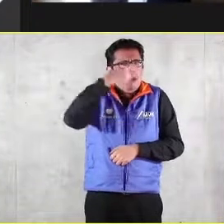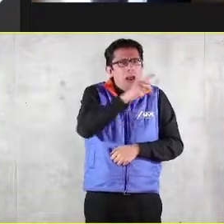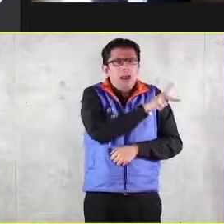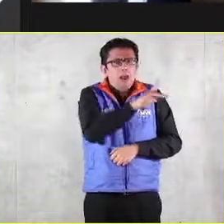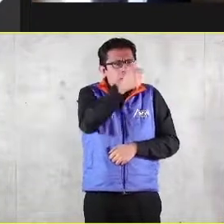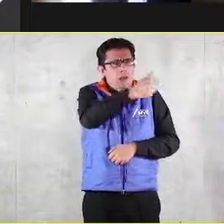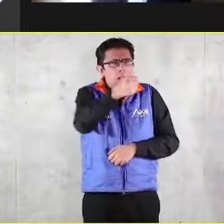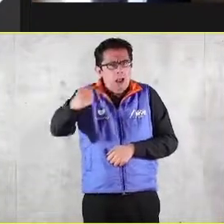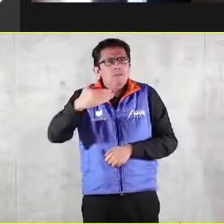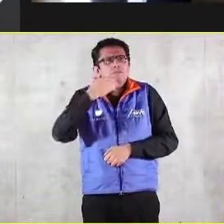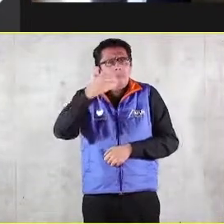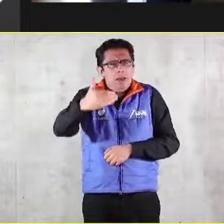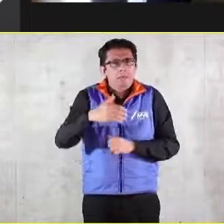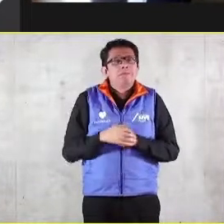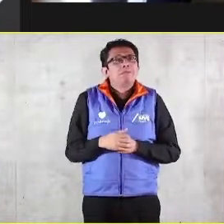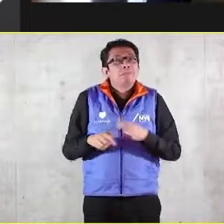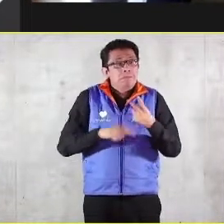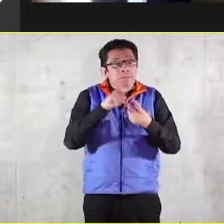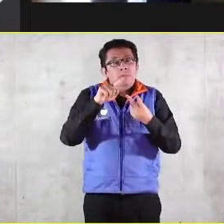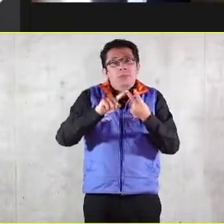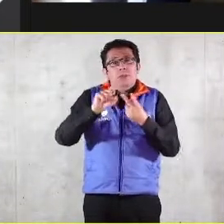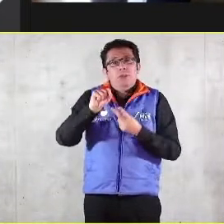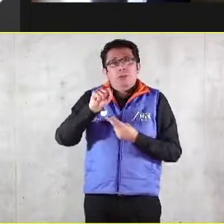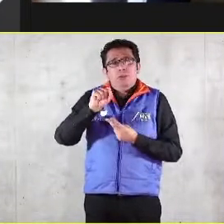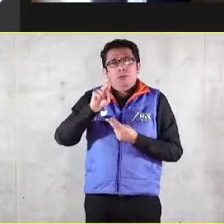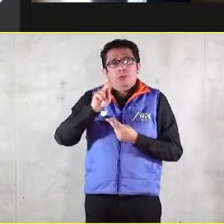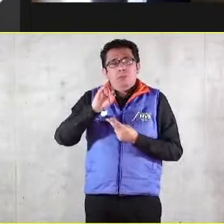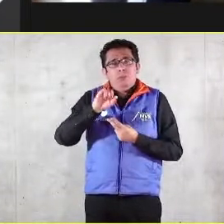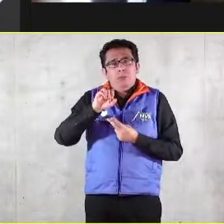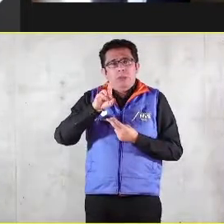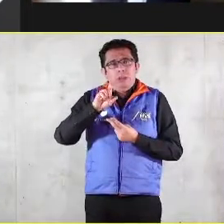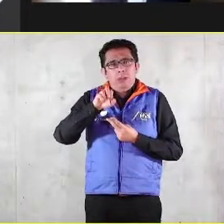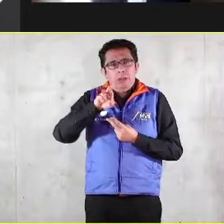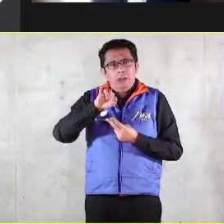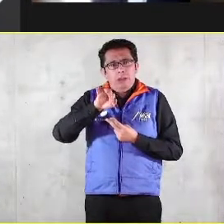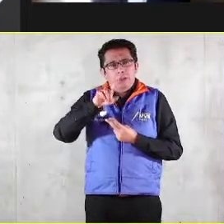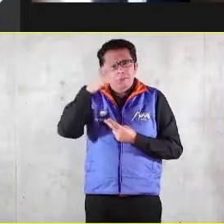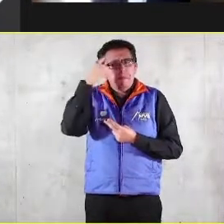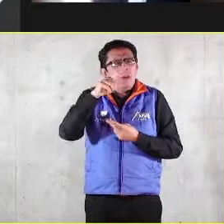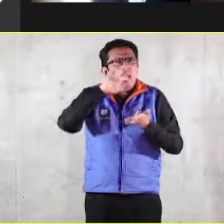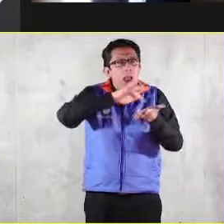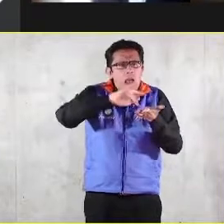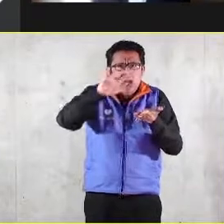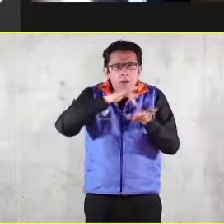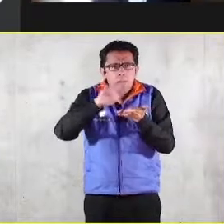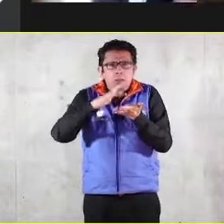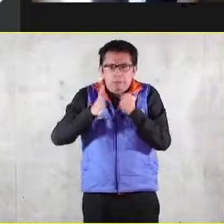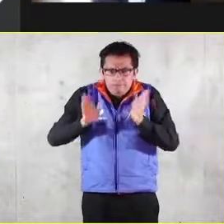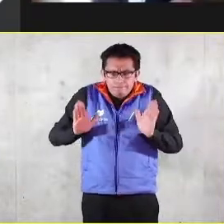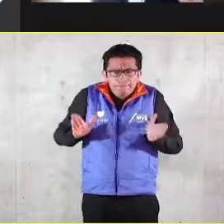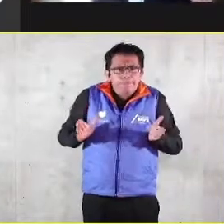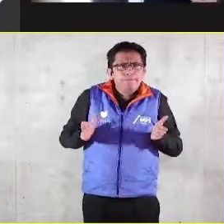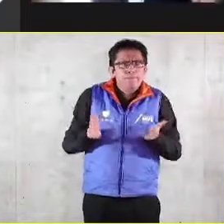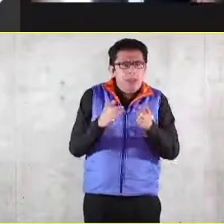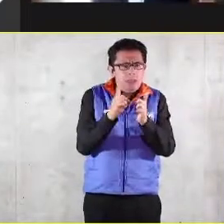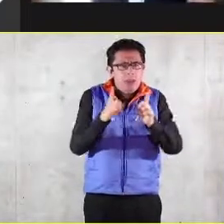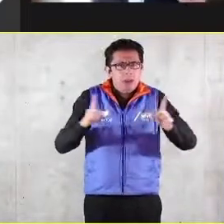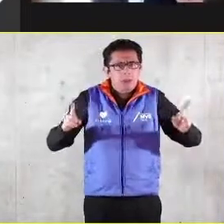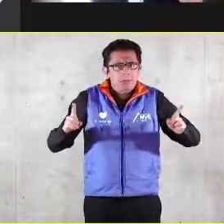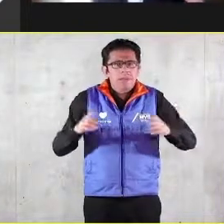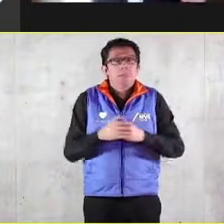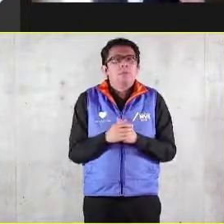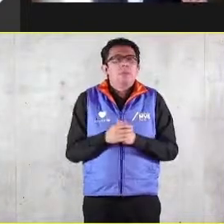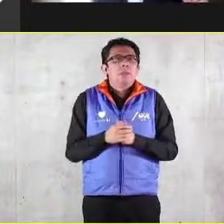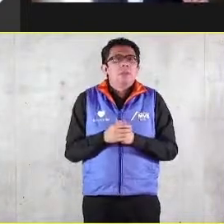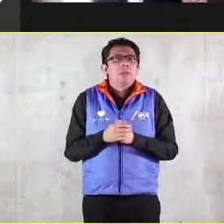la subsidiariedad es la actitud de ayuda apoyo promoción y desarrollo y sobre todo porque si